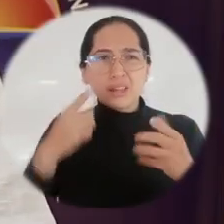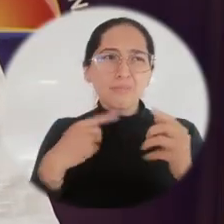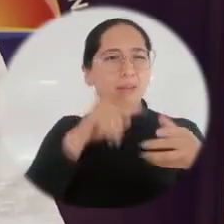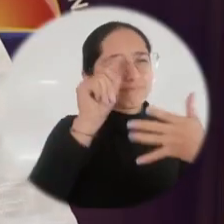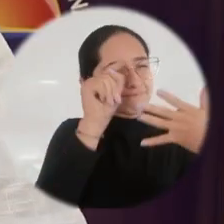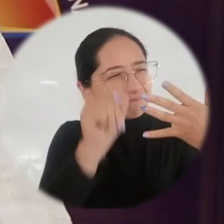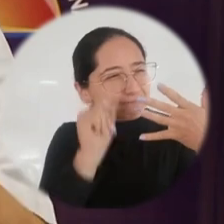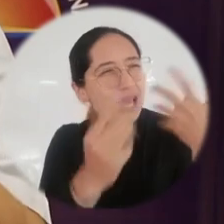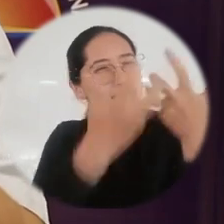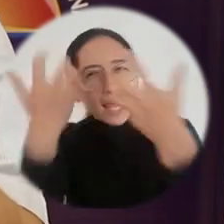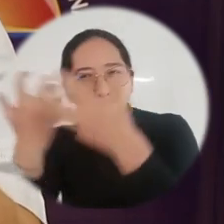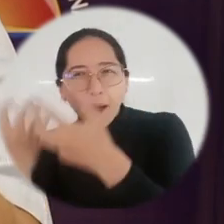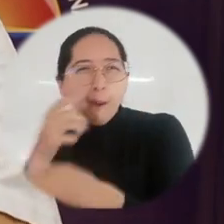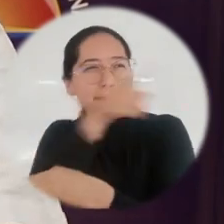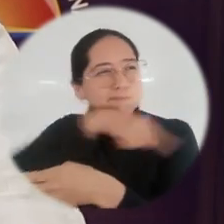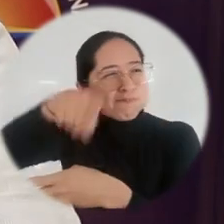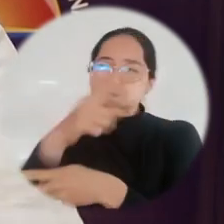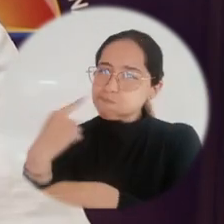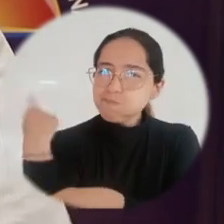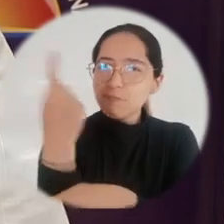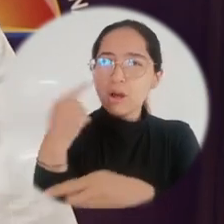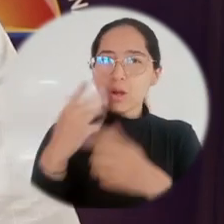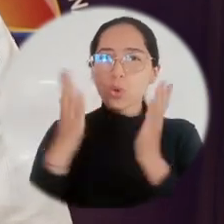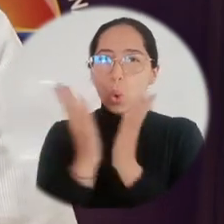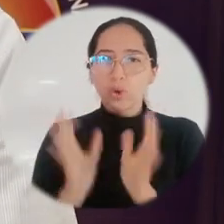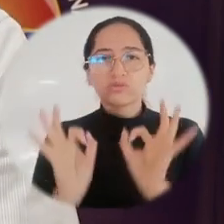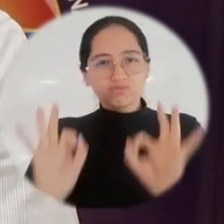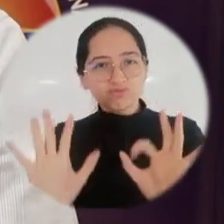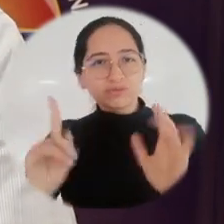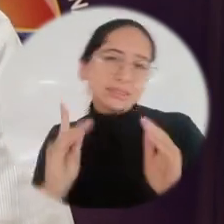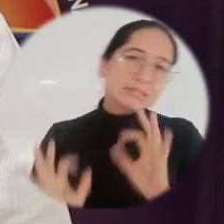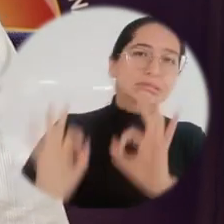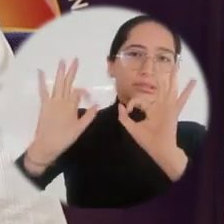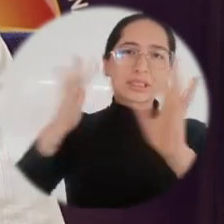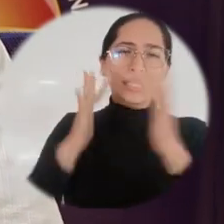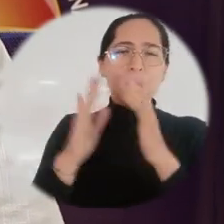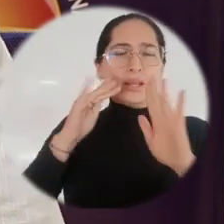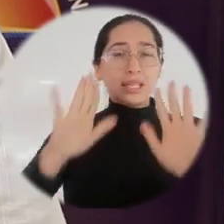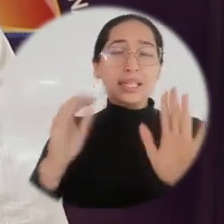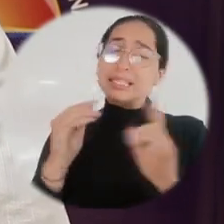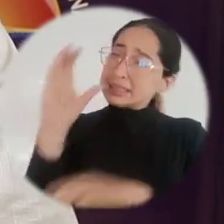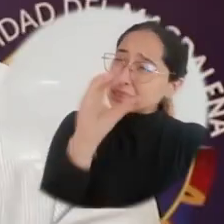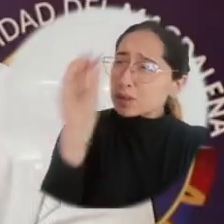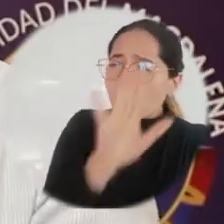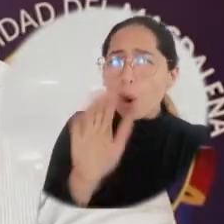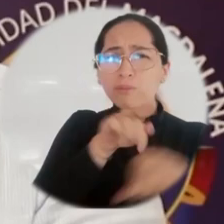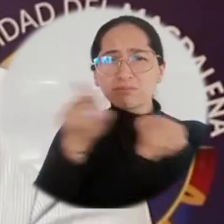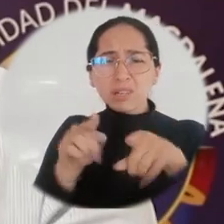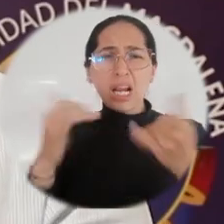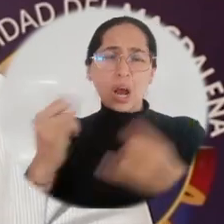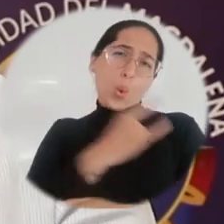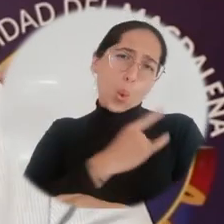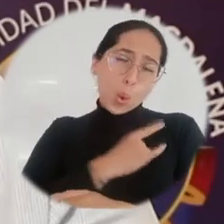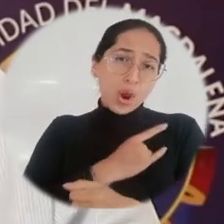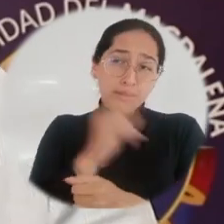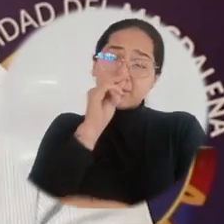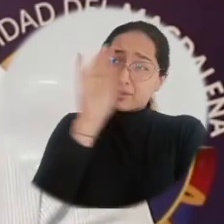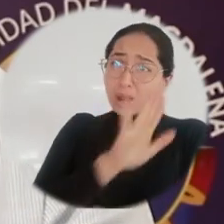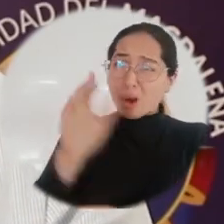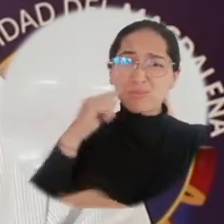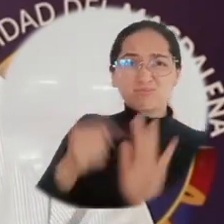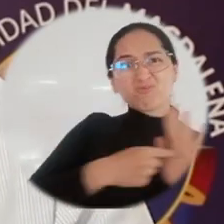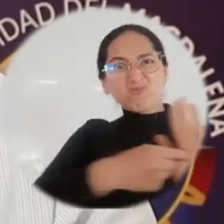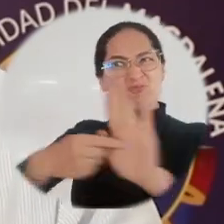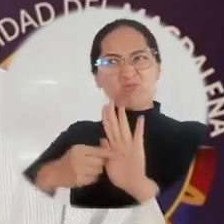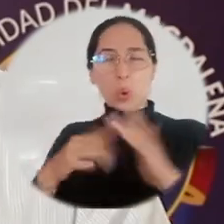universidad ha contado con la posibilidad de aglutinar todos los actores del sistema de educación superior en Colombia, que obviamente es consecuencia